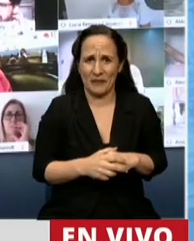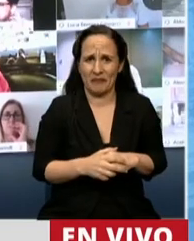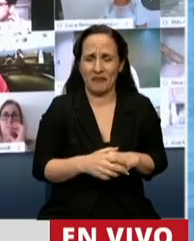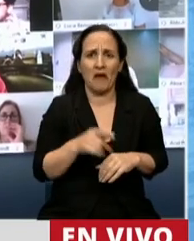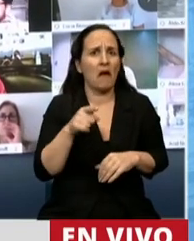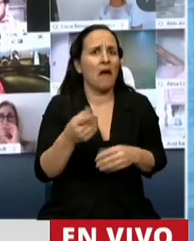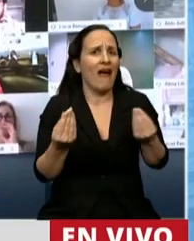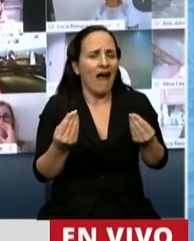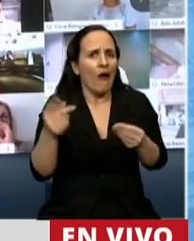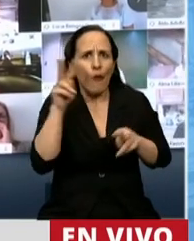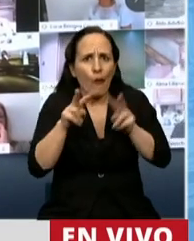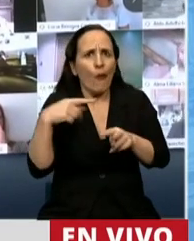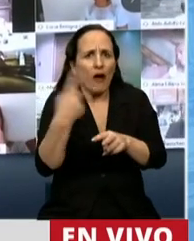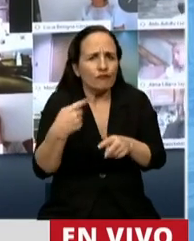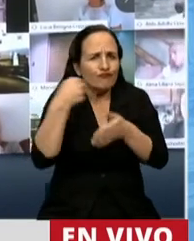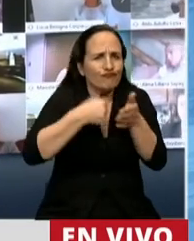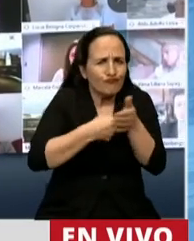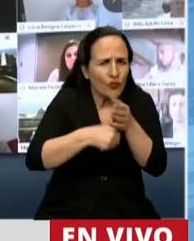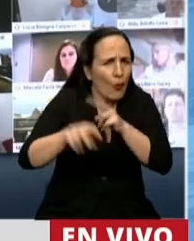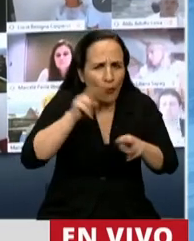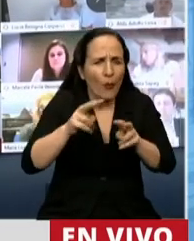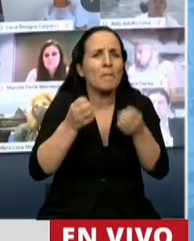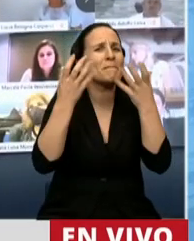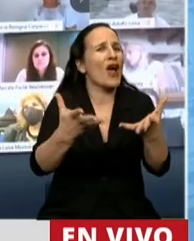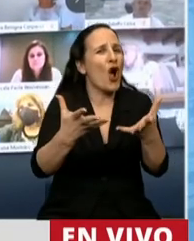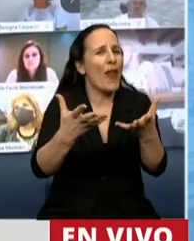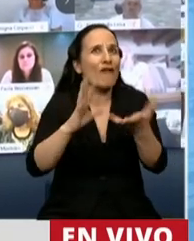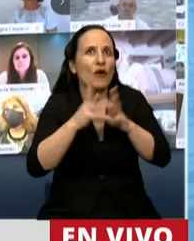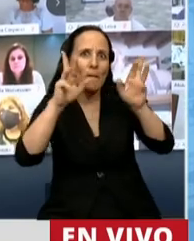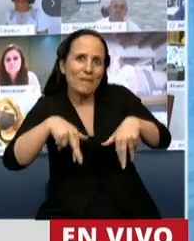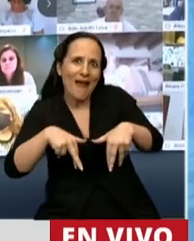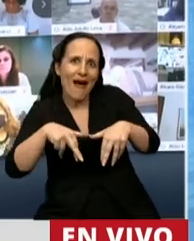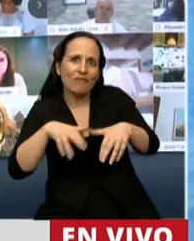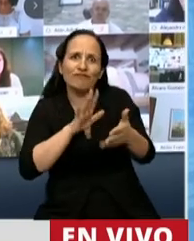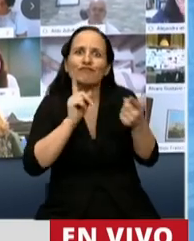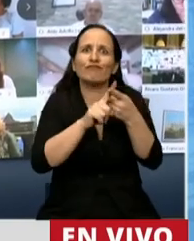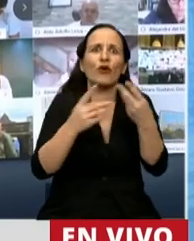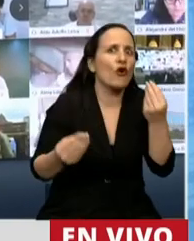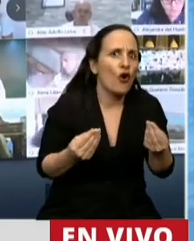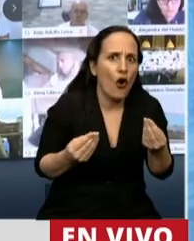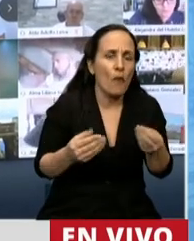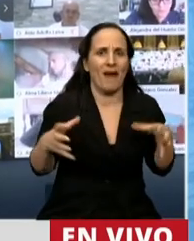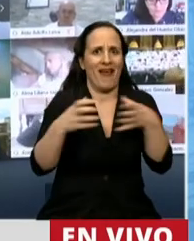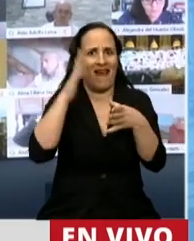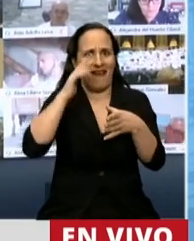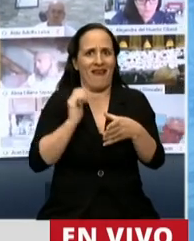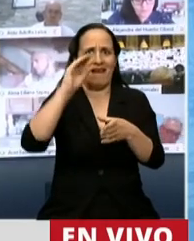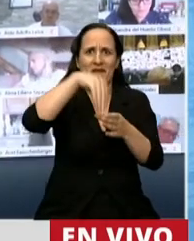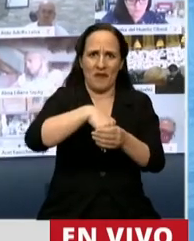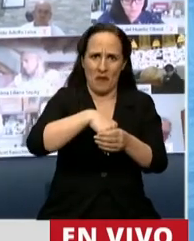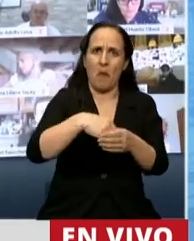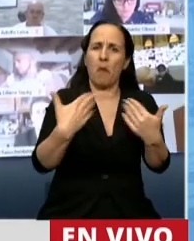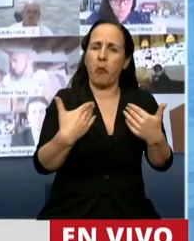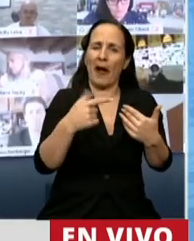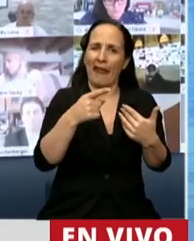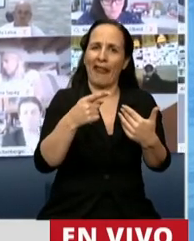intentemos mejorar esta forma de planificación de las operaciones para que nuestras fuerzas puedan ocupar un lugar más